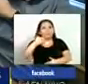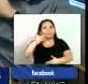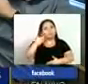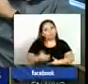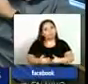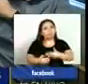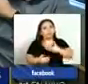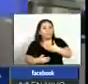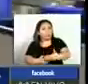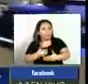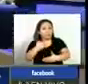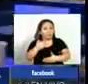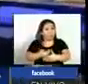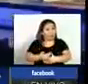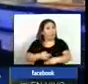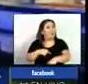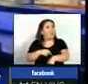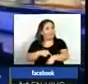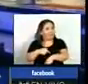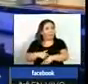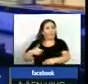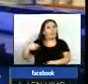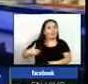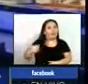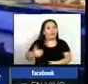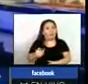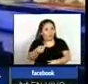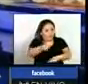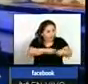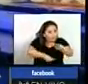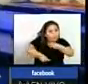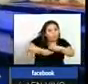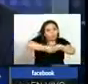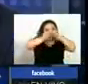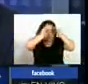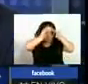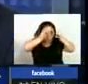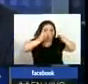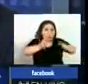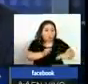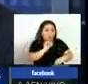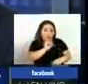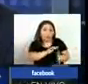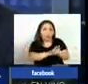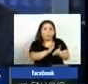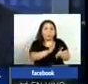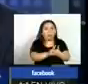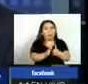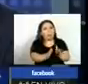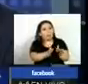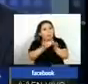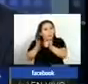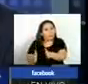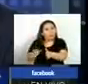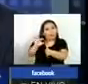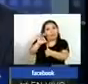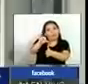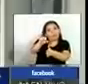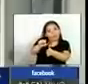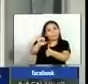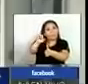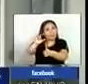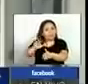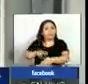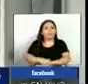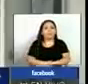generalmente lleva varios años es la decisión de invertir en el producto en el momento en que entra en una fase 3 de pruebas